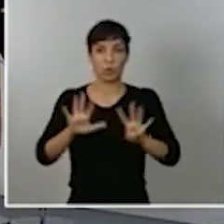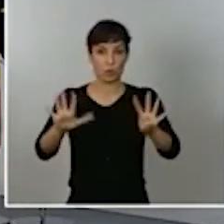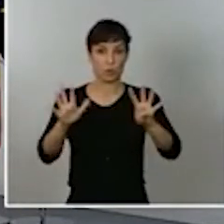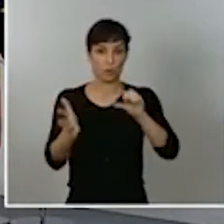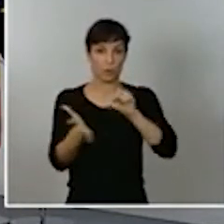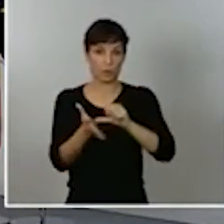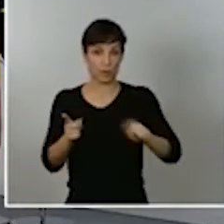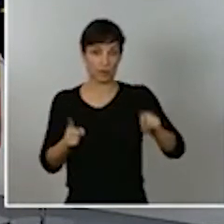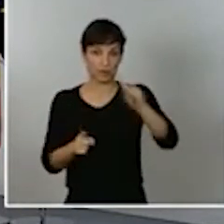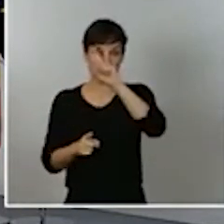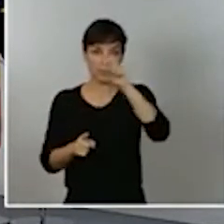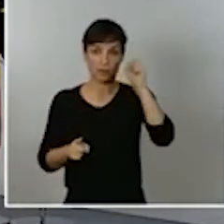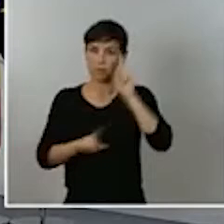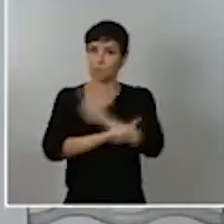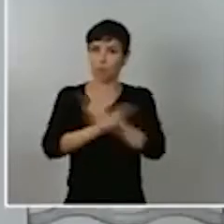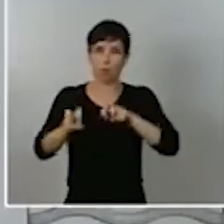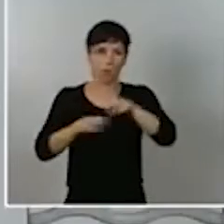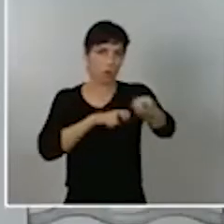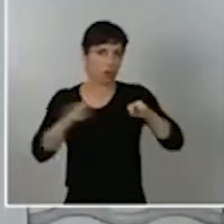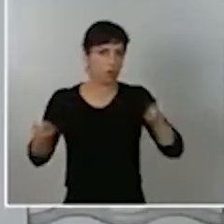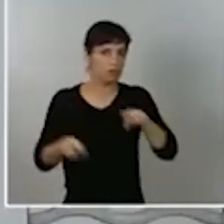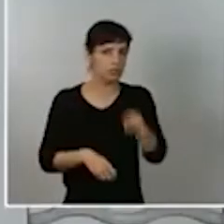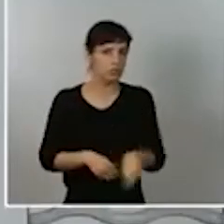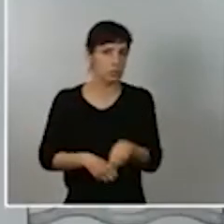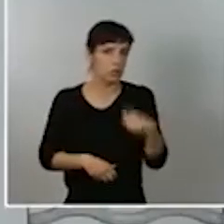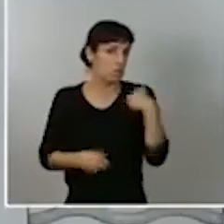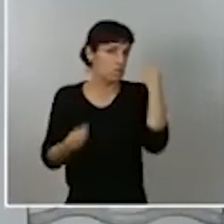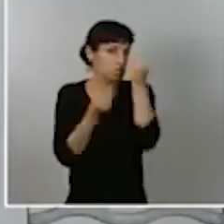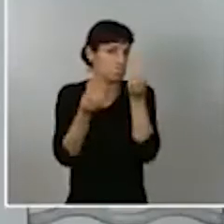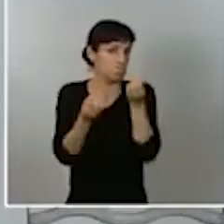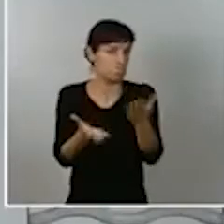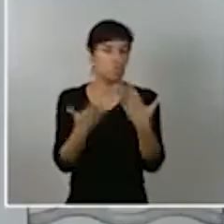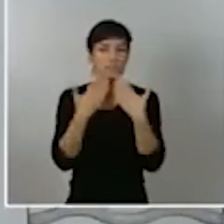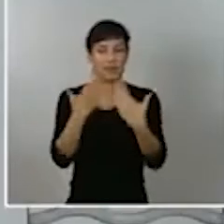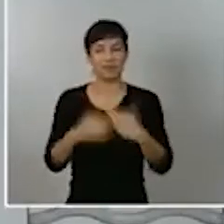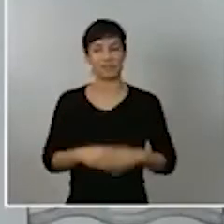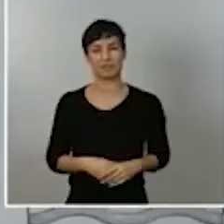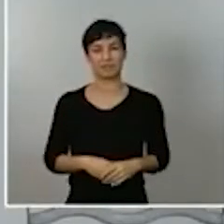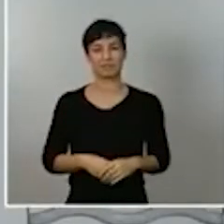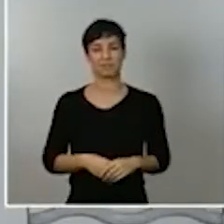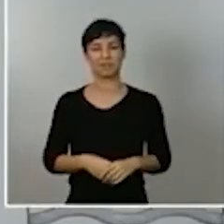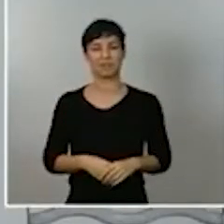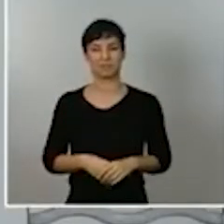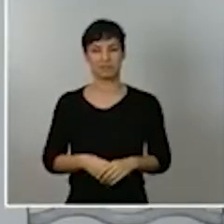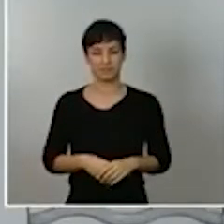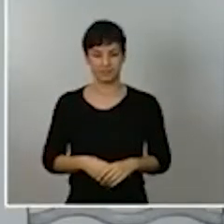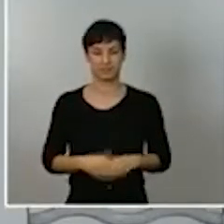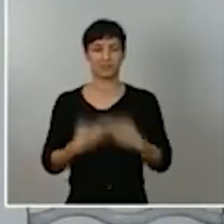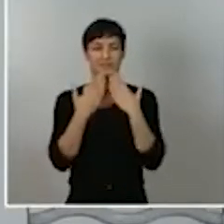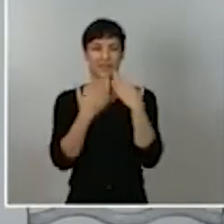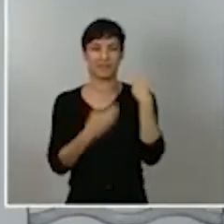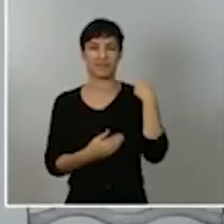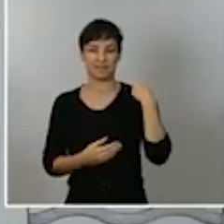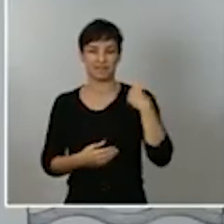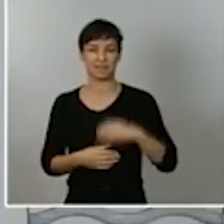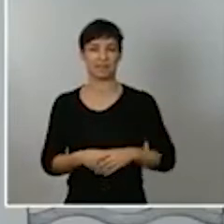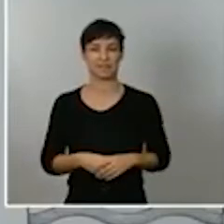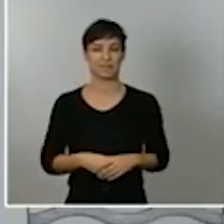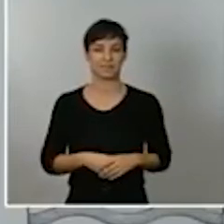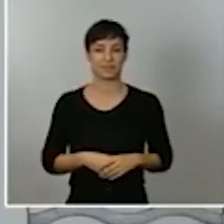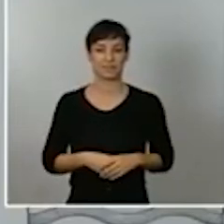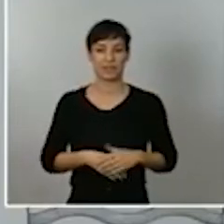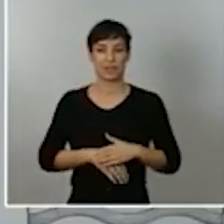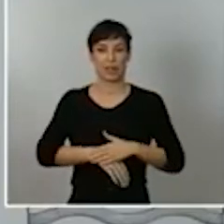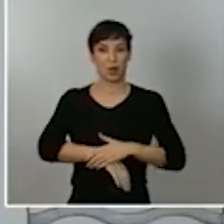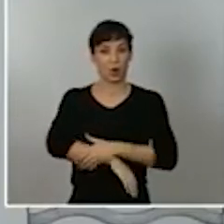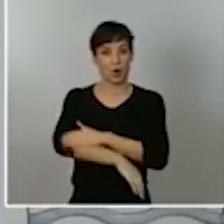como reflexión gracias muchas gracias jorge por sus por sus preguntas el gobierno ha tomado medidas para reforzar el